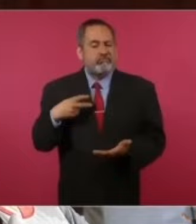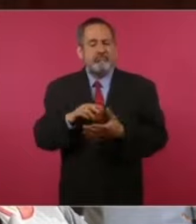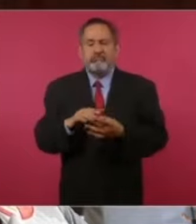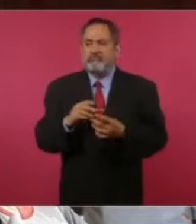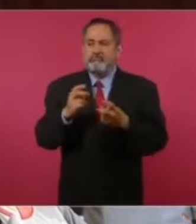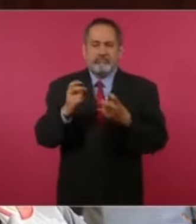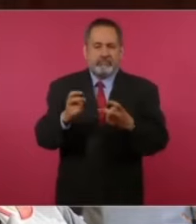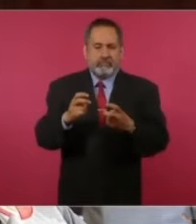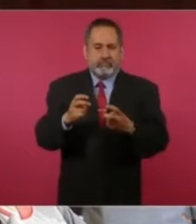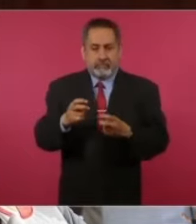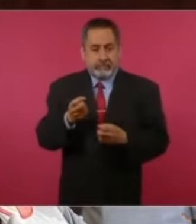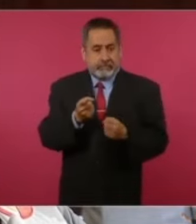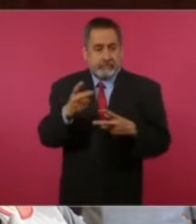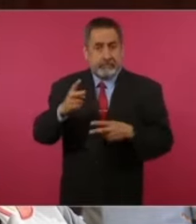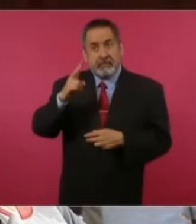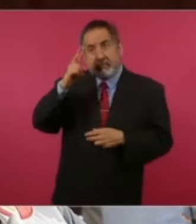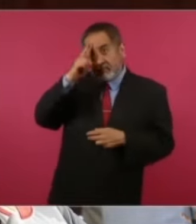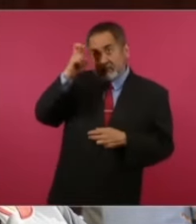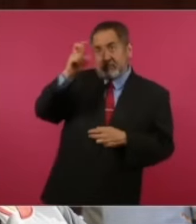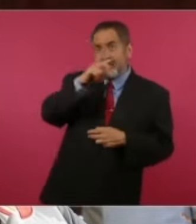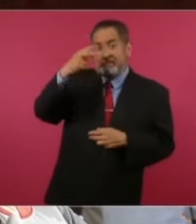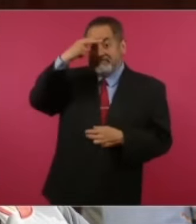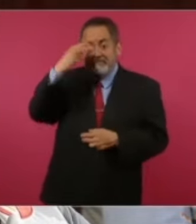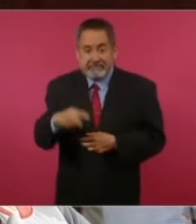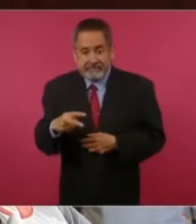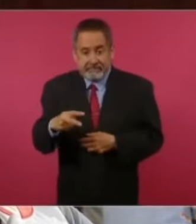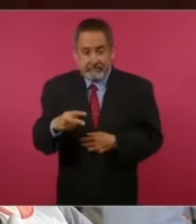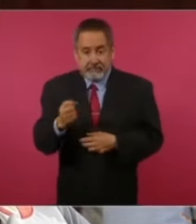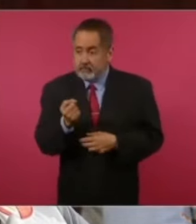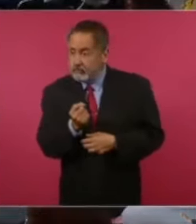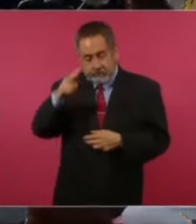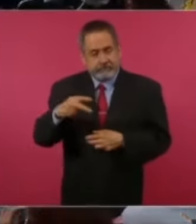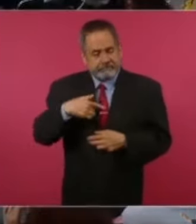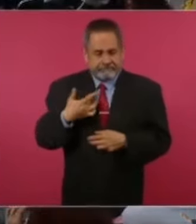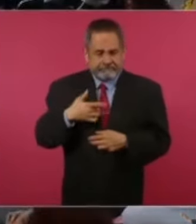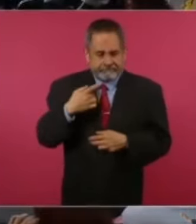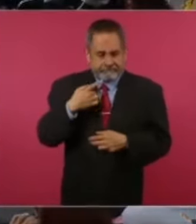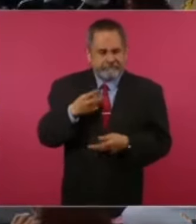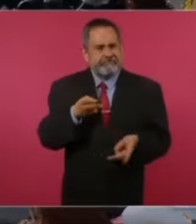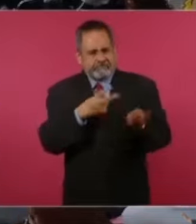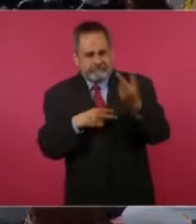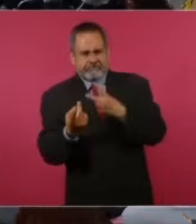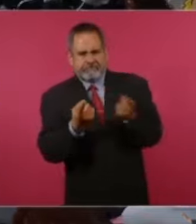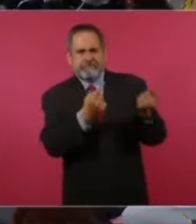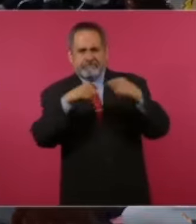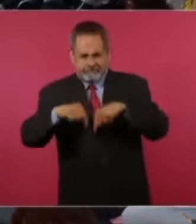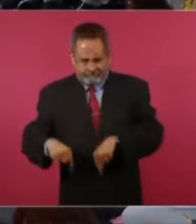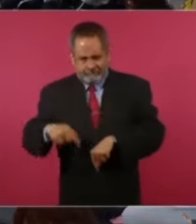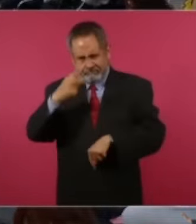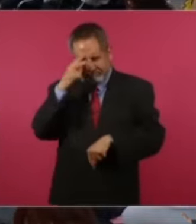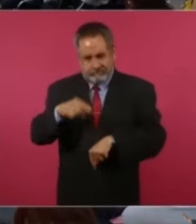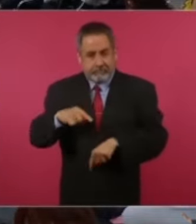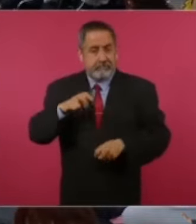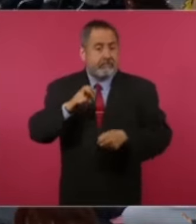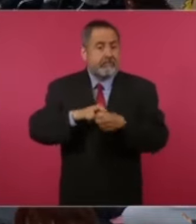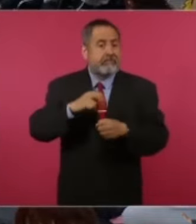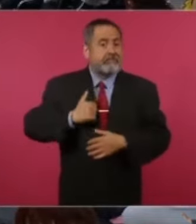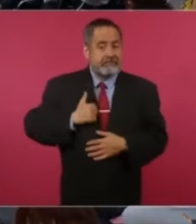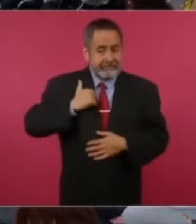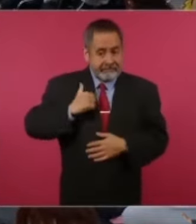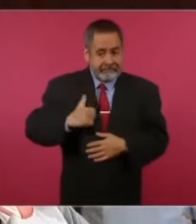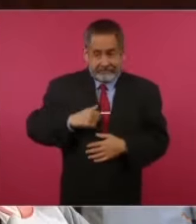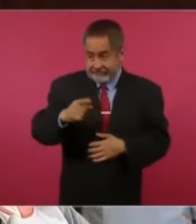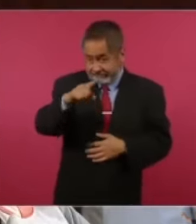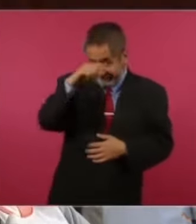desesperados con el objetivo de trabajar. Ella dice que hace más de 10 años se fue del país. Sacamos cuenta, aproximadamente en el 2014 se encontraba el